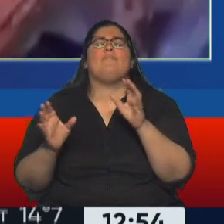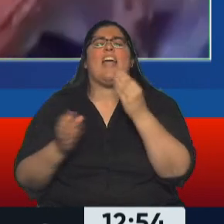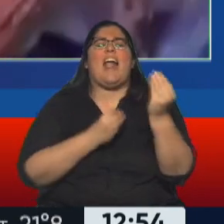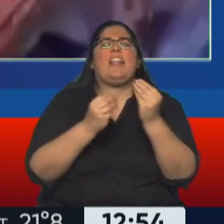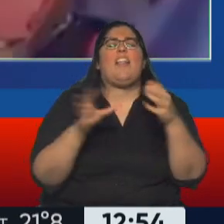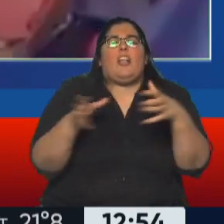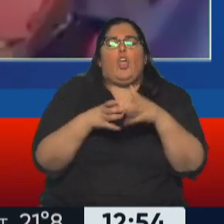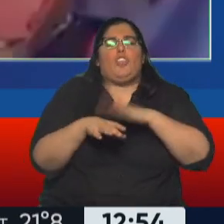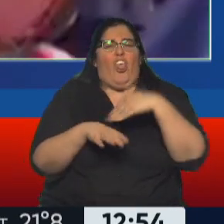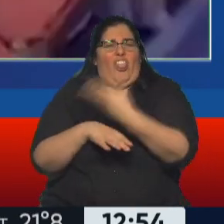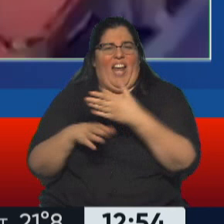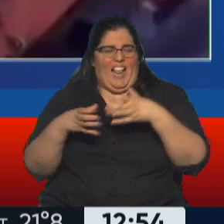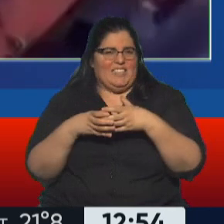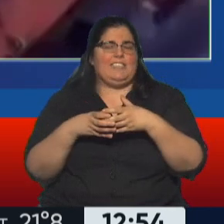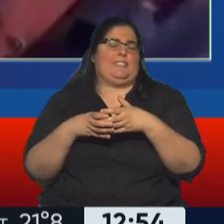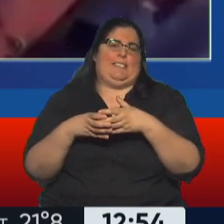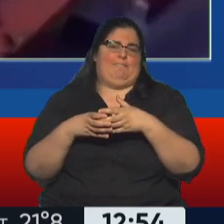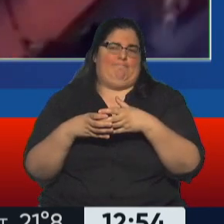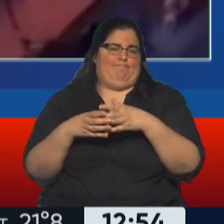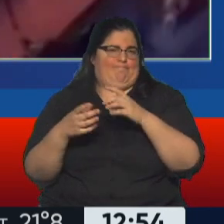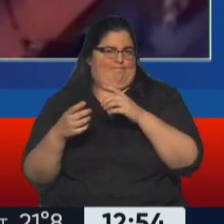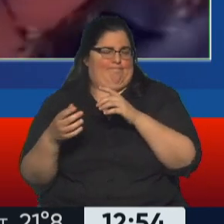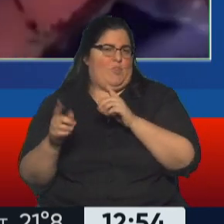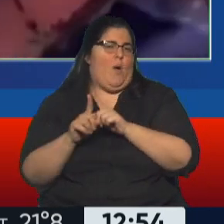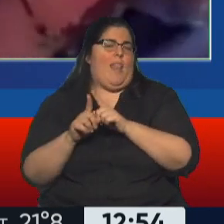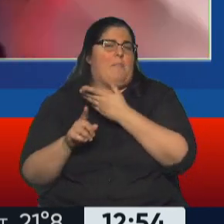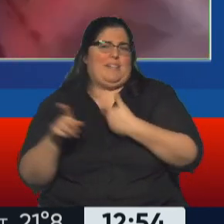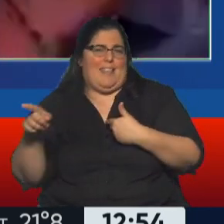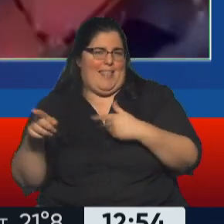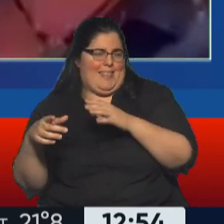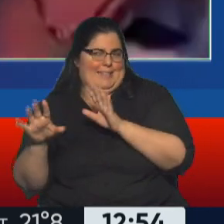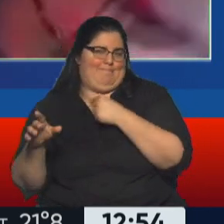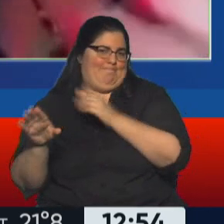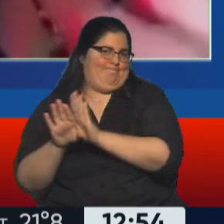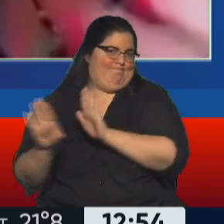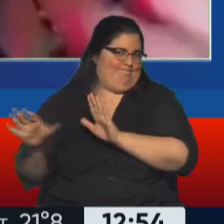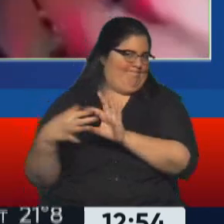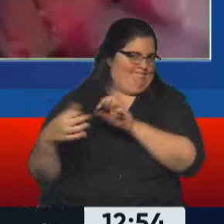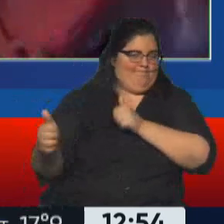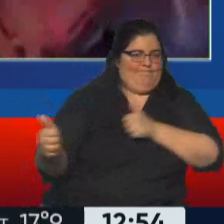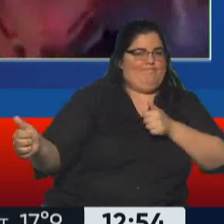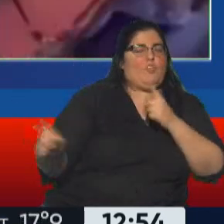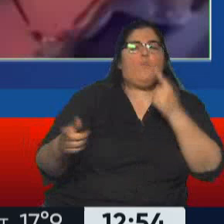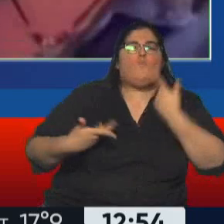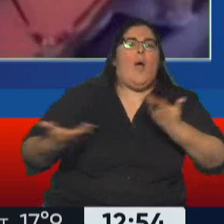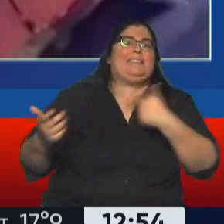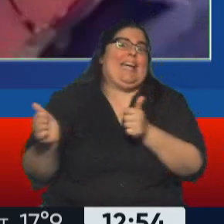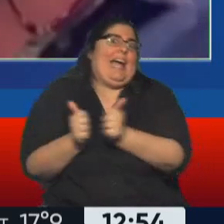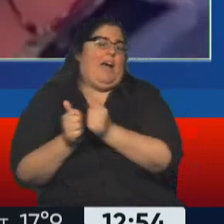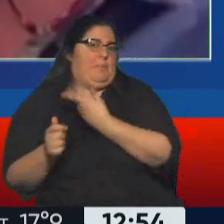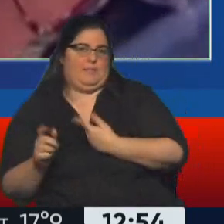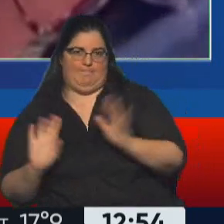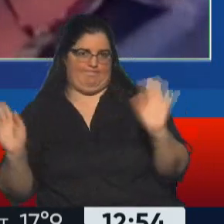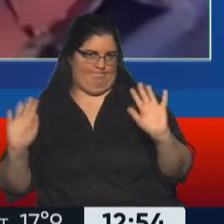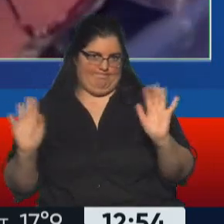No se presentan como cercanos al presidente. Yo creo que